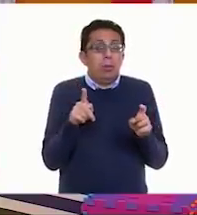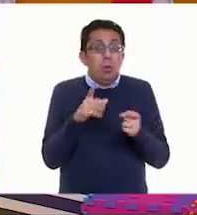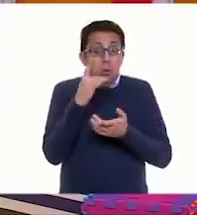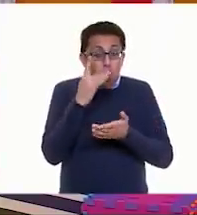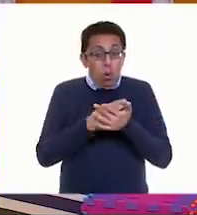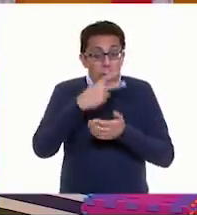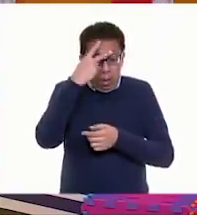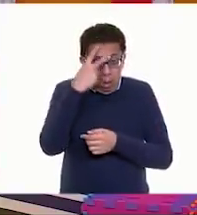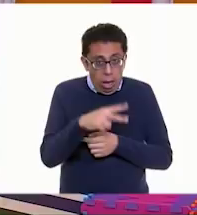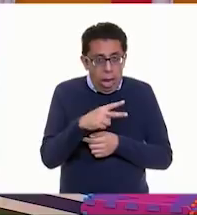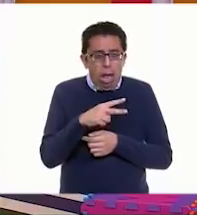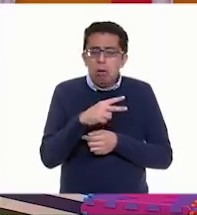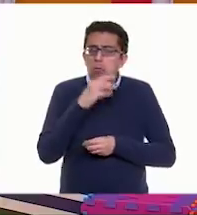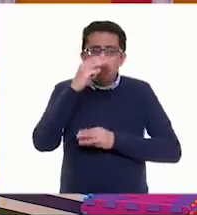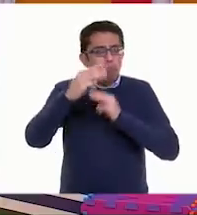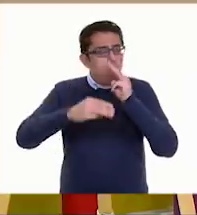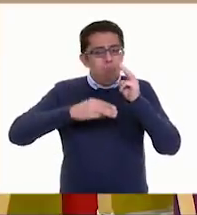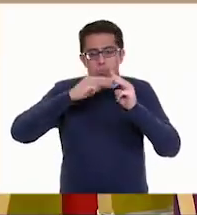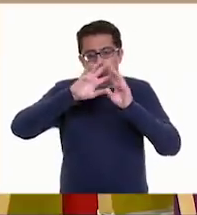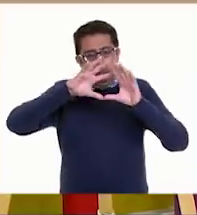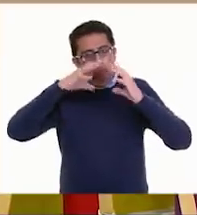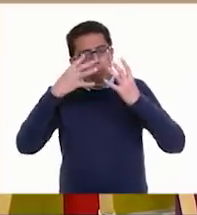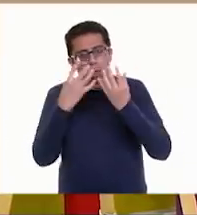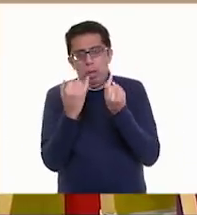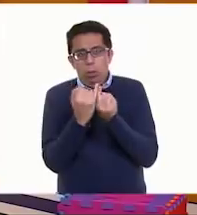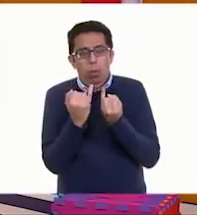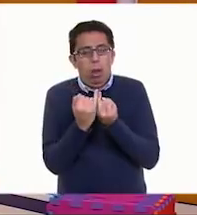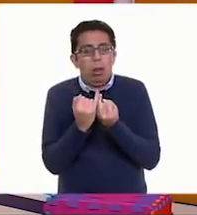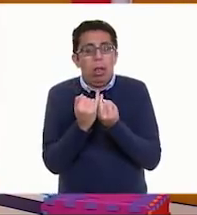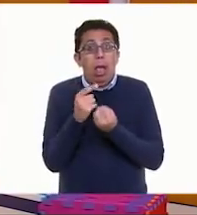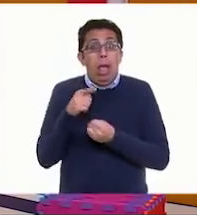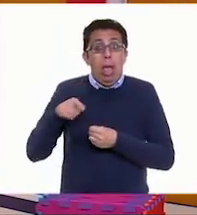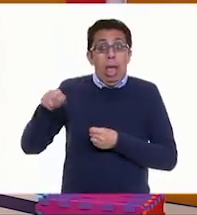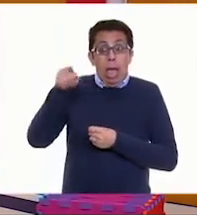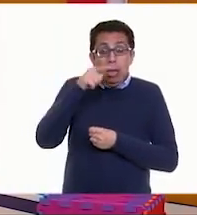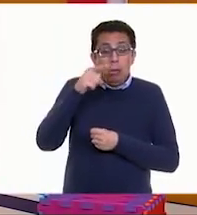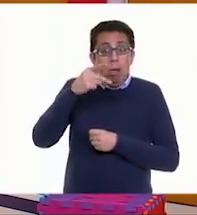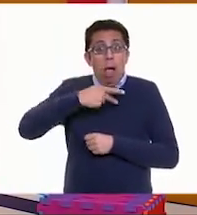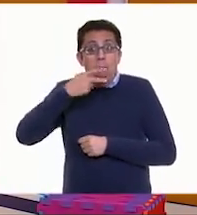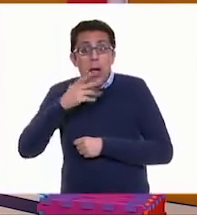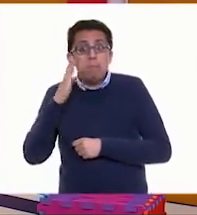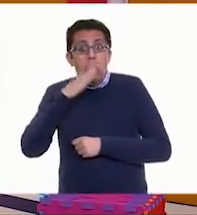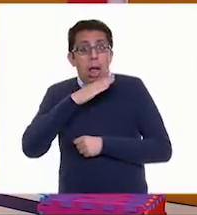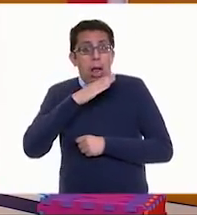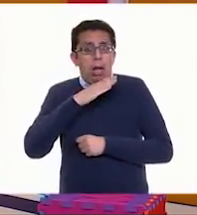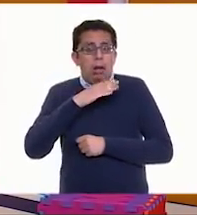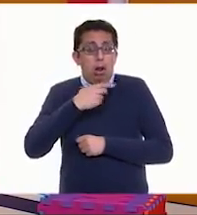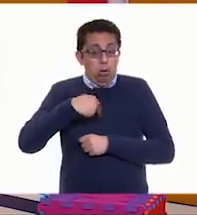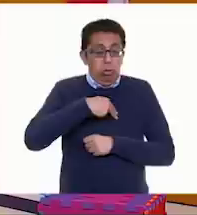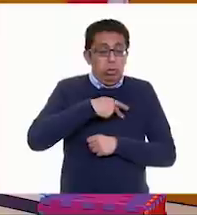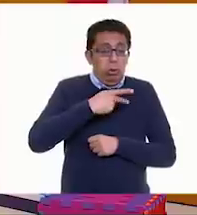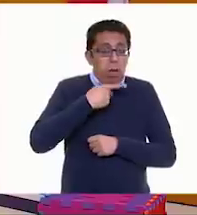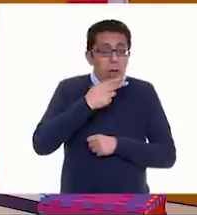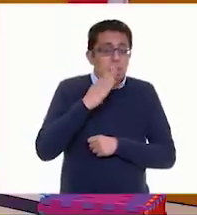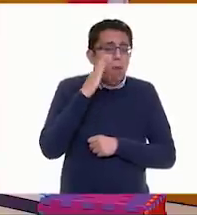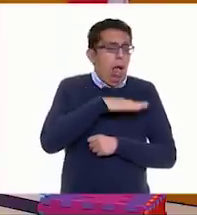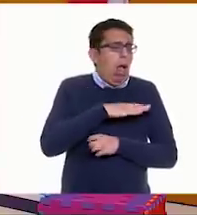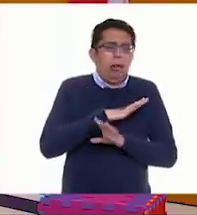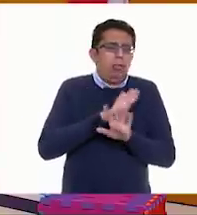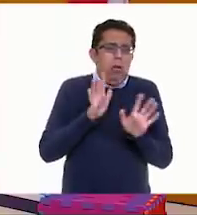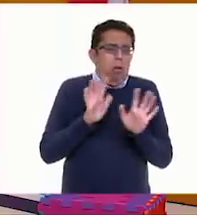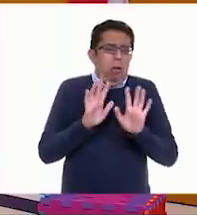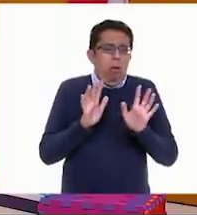país, sino es en todo el mundo. Claro. Y esto no quiere decir que ellos hablen mal o que nosotros hablemos mal, porque tal vez para ellos,